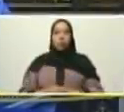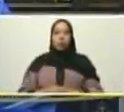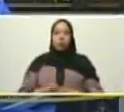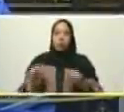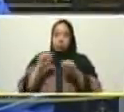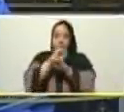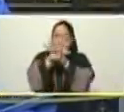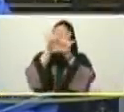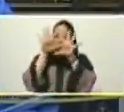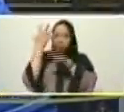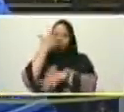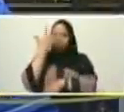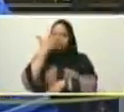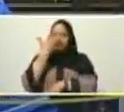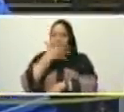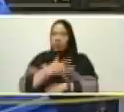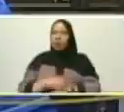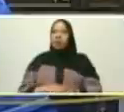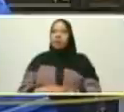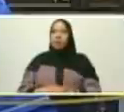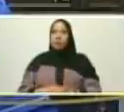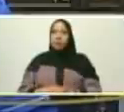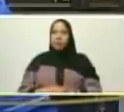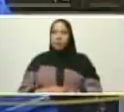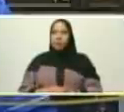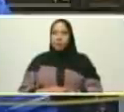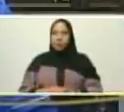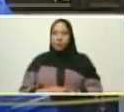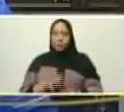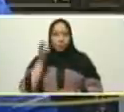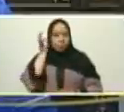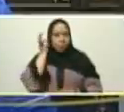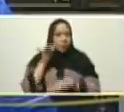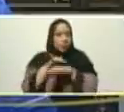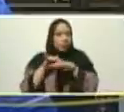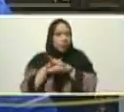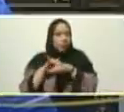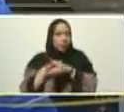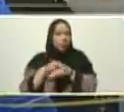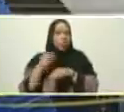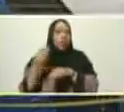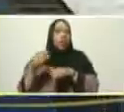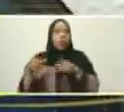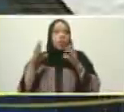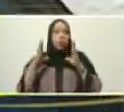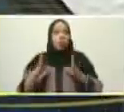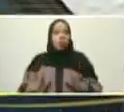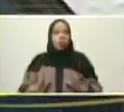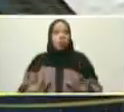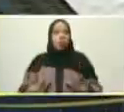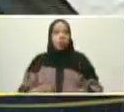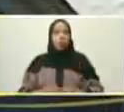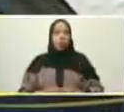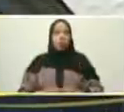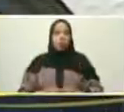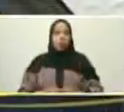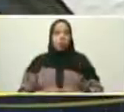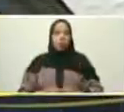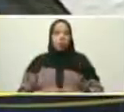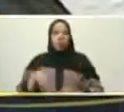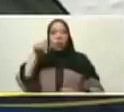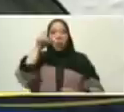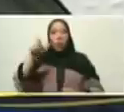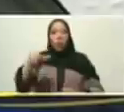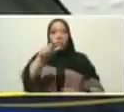Vidal ministra del poder popular para los